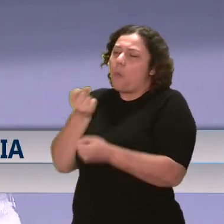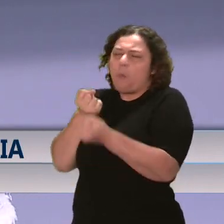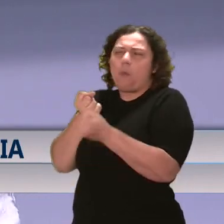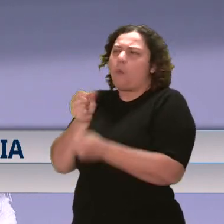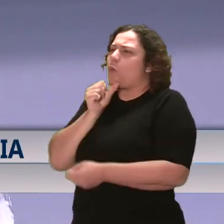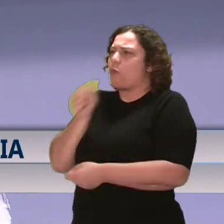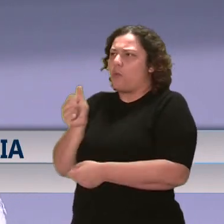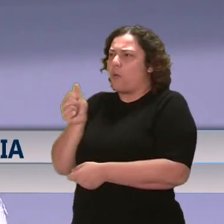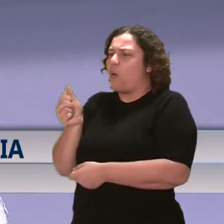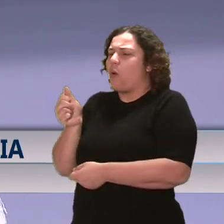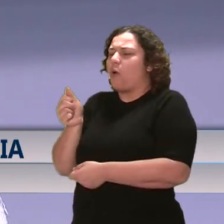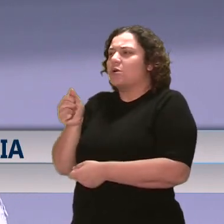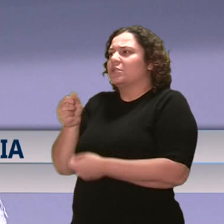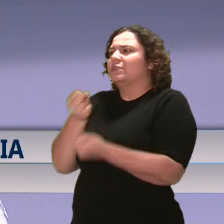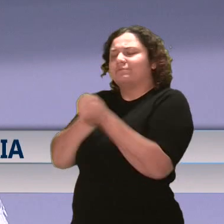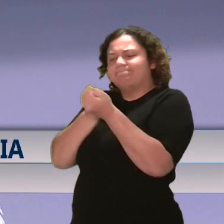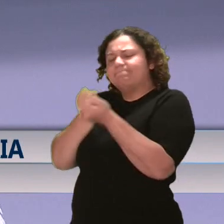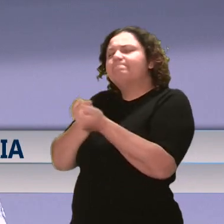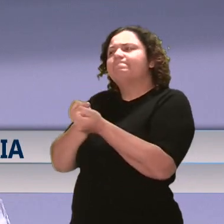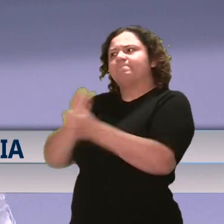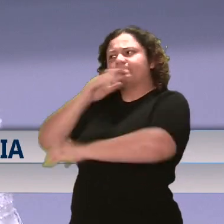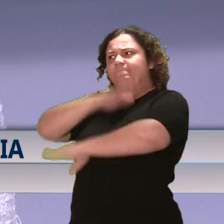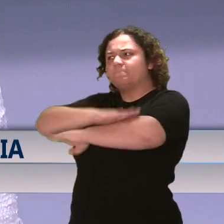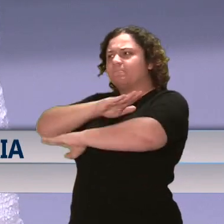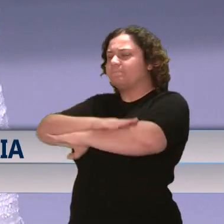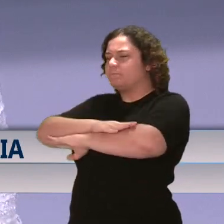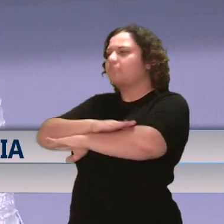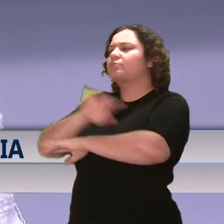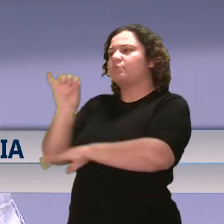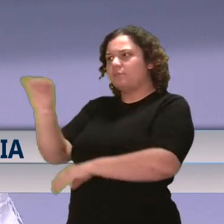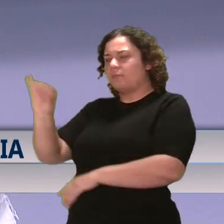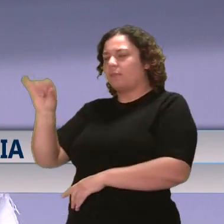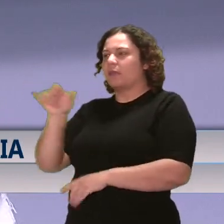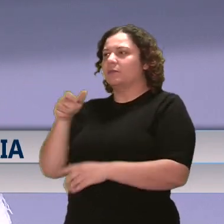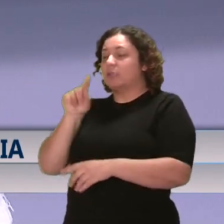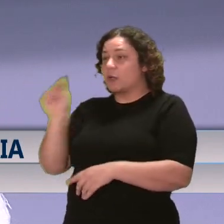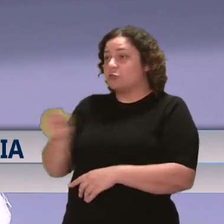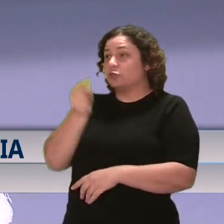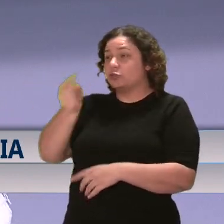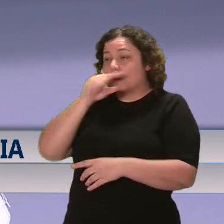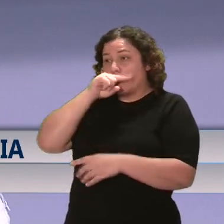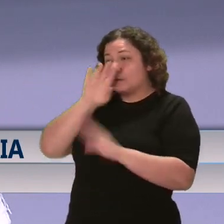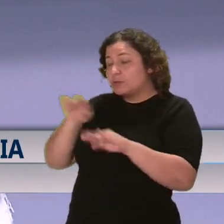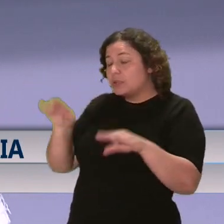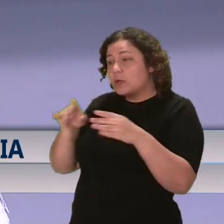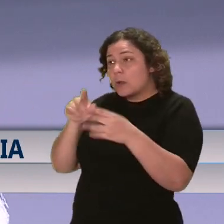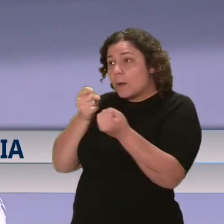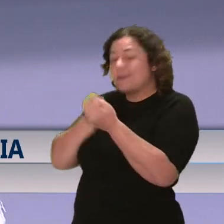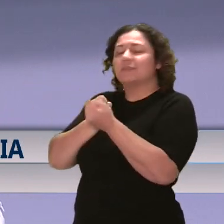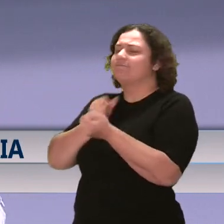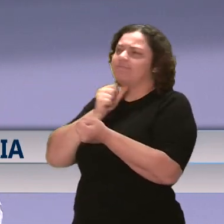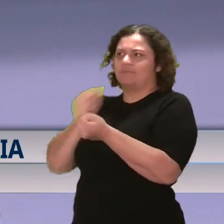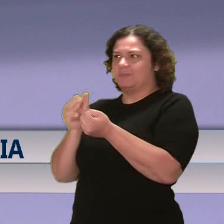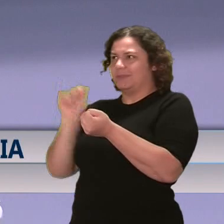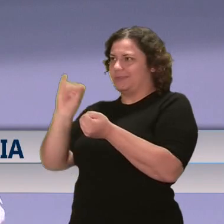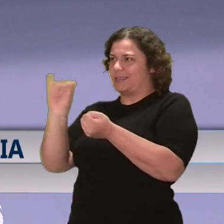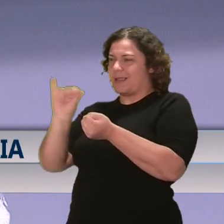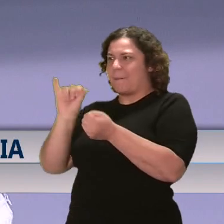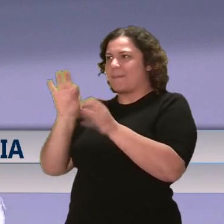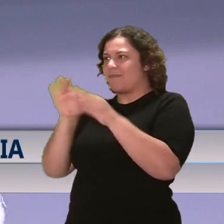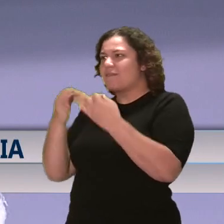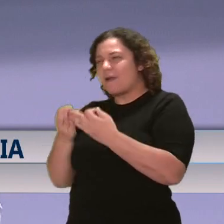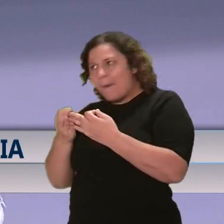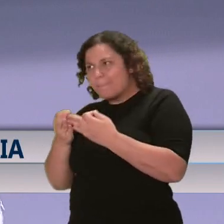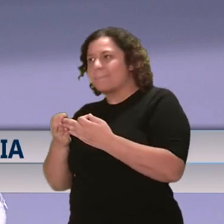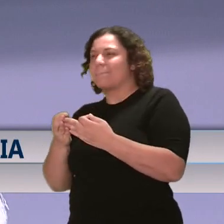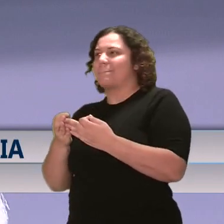de hábitos saludables. Y no solamente apoyamos al menor, apoyamos a su entorno, que es crucial en el desarrollo temprano del